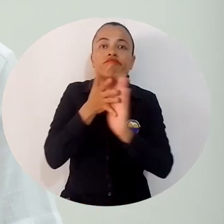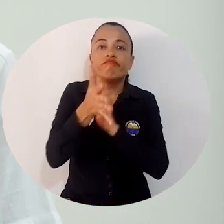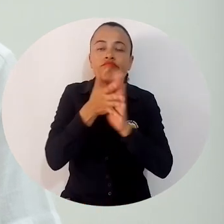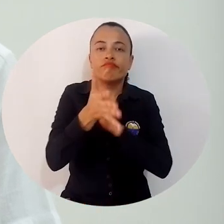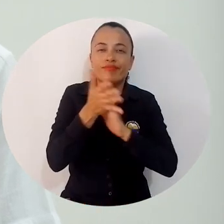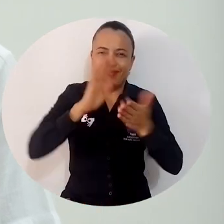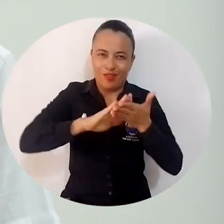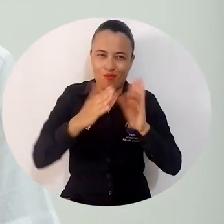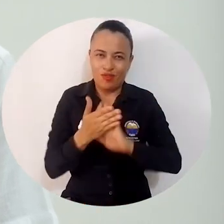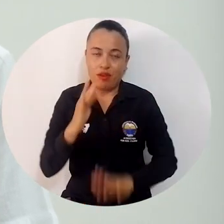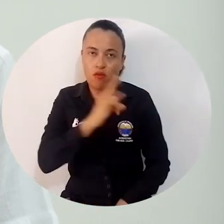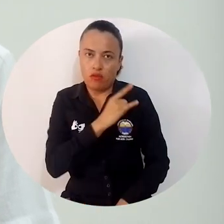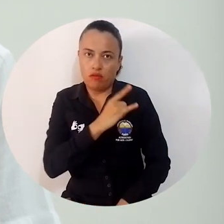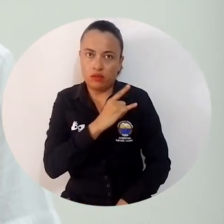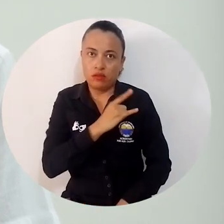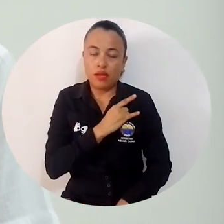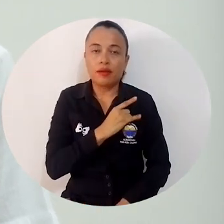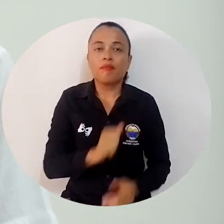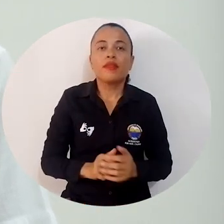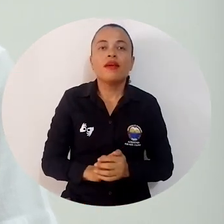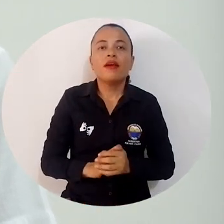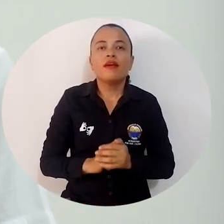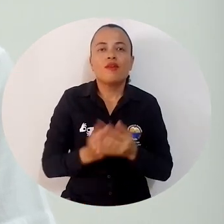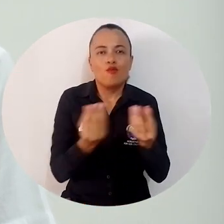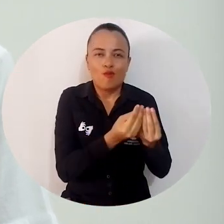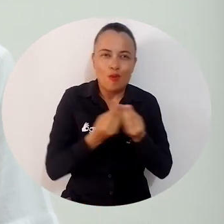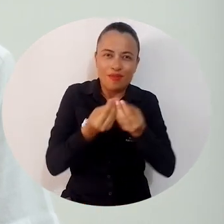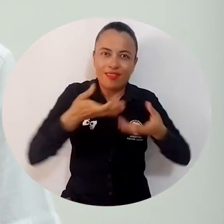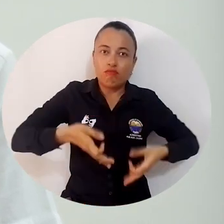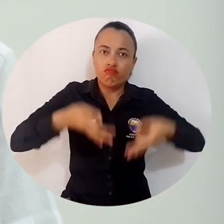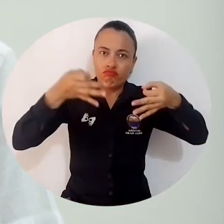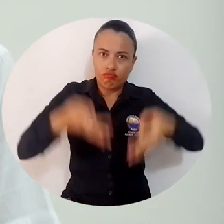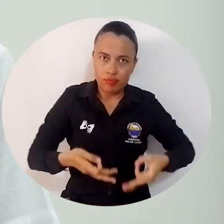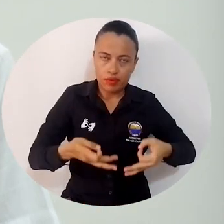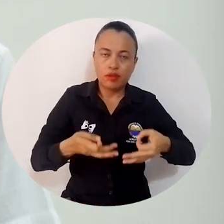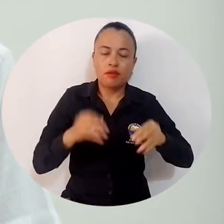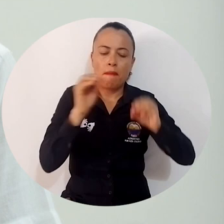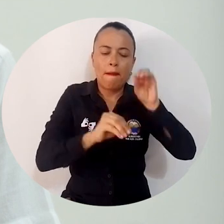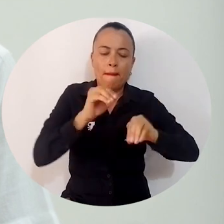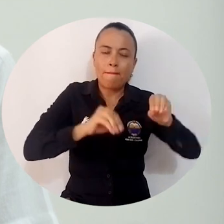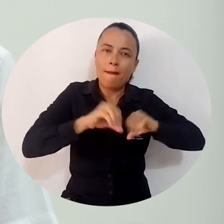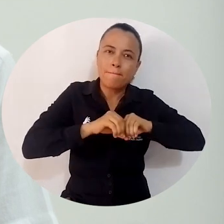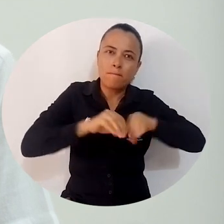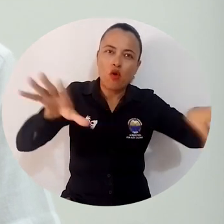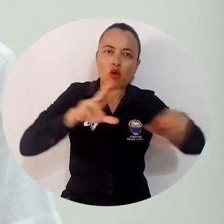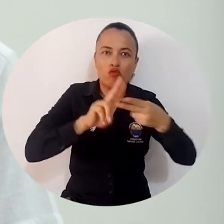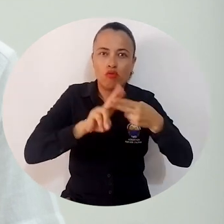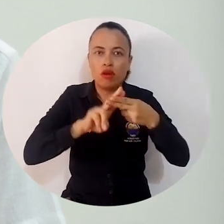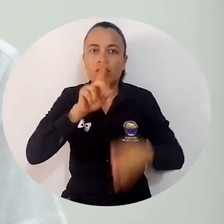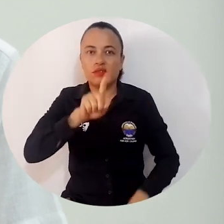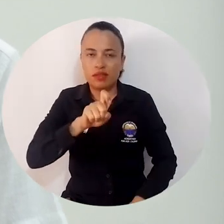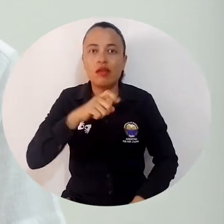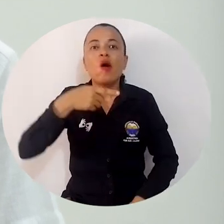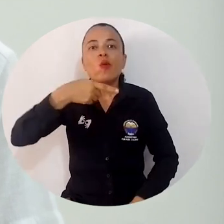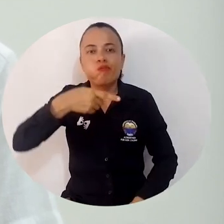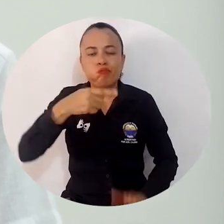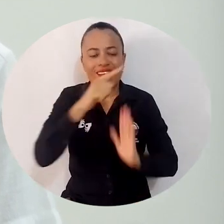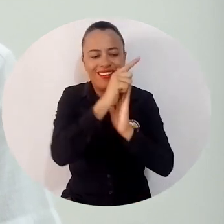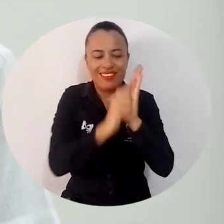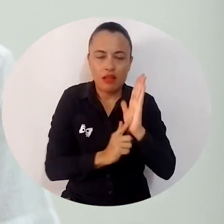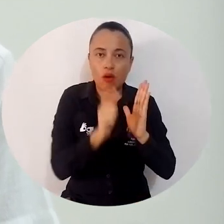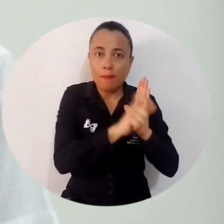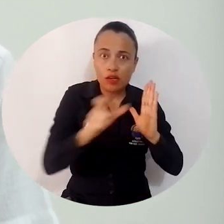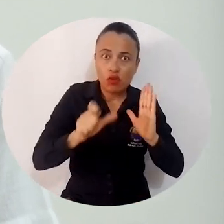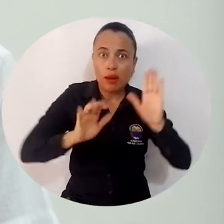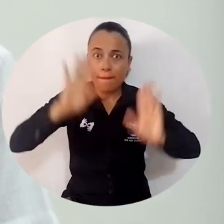Queremos informarle a la comunidad universitaria que el Comité de Garantías sacó la circular número 6, en la cual sale el listado